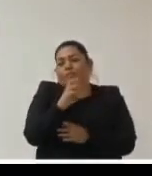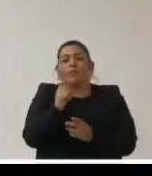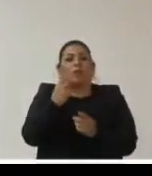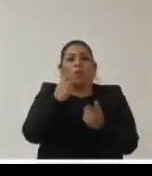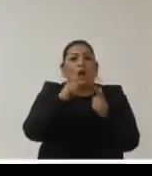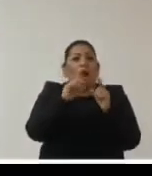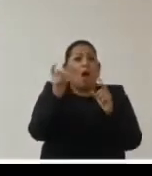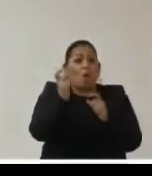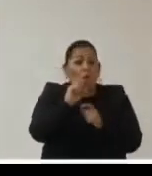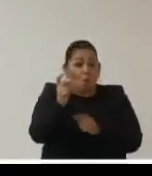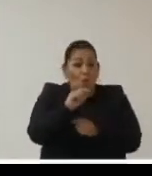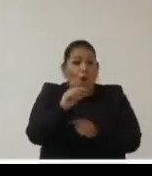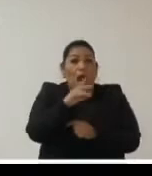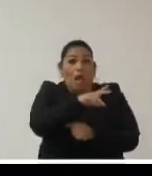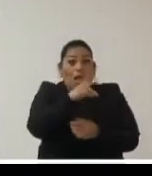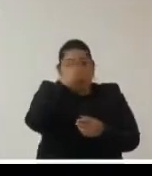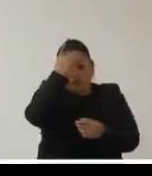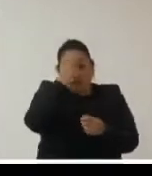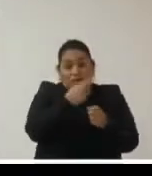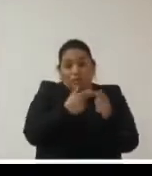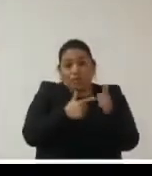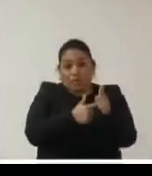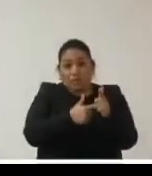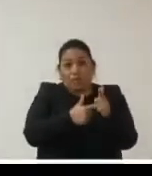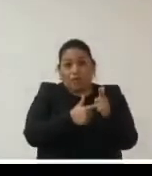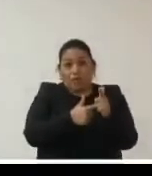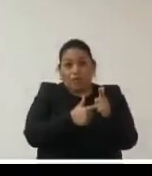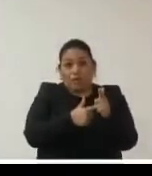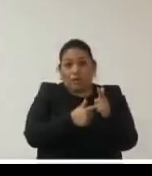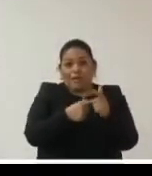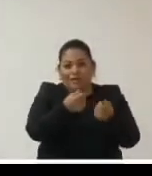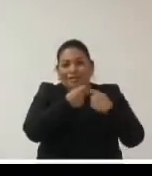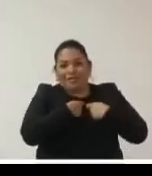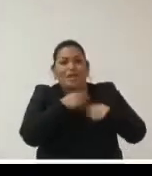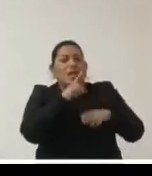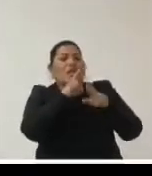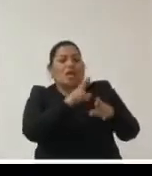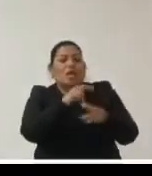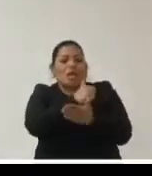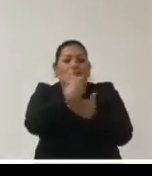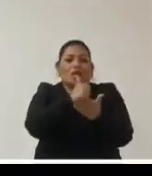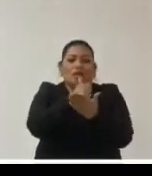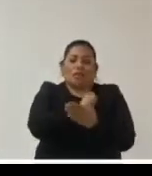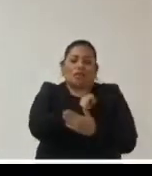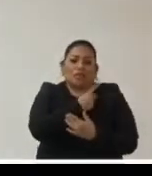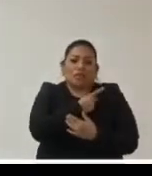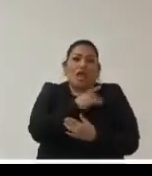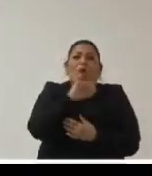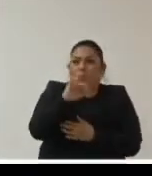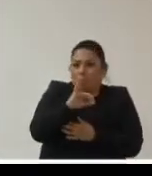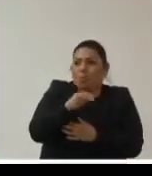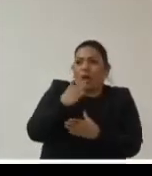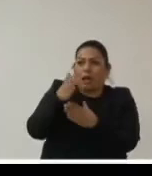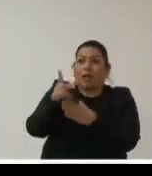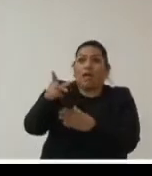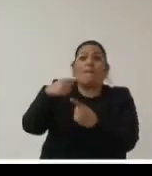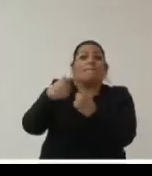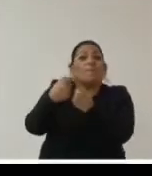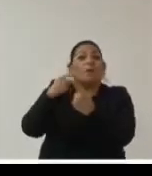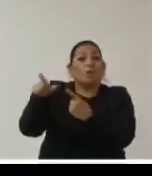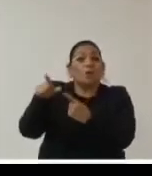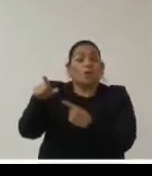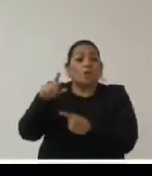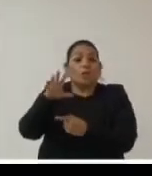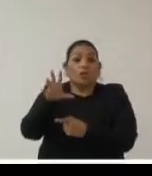estaban tratando la dirección IP y con el código positivo que te dan los médicos en el centro de salud se puede inferir perfectamente que si tú estás subiendo el